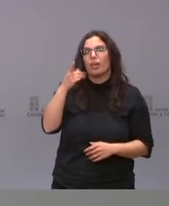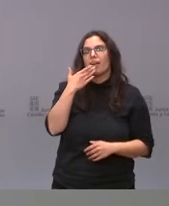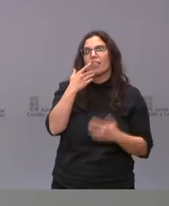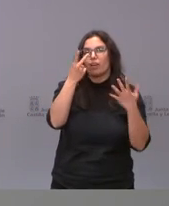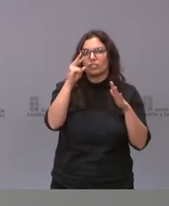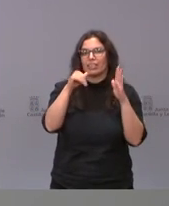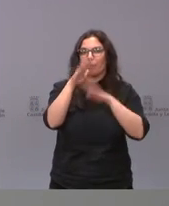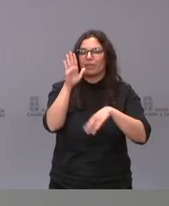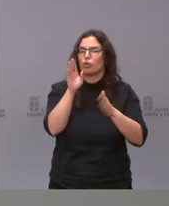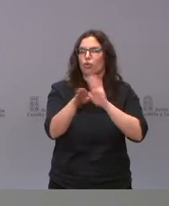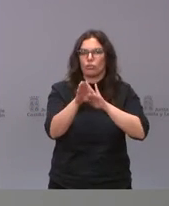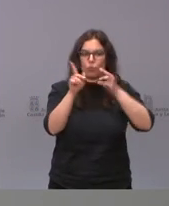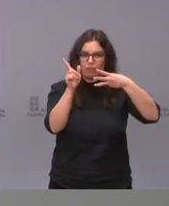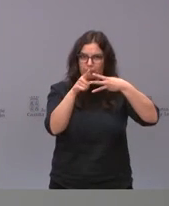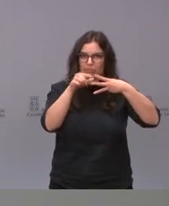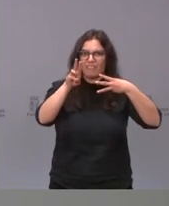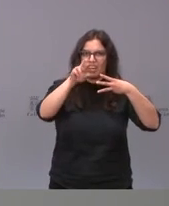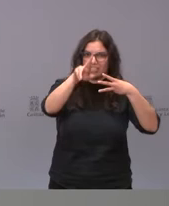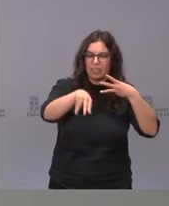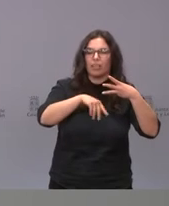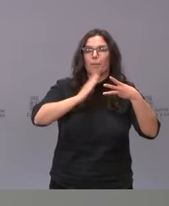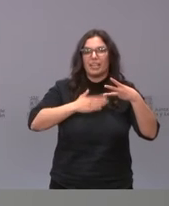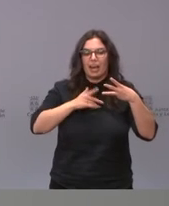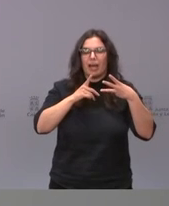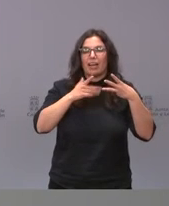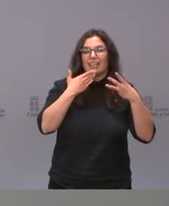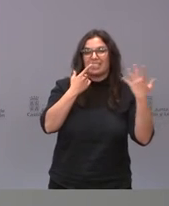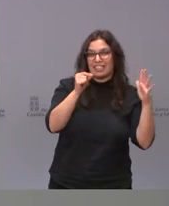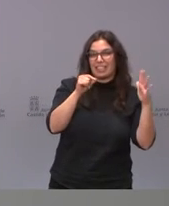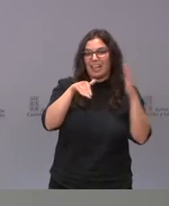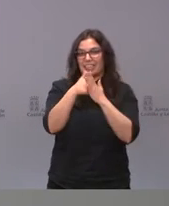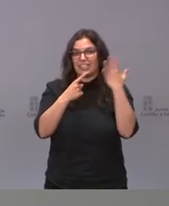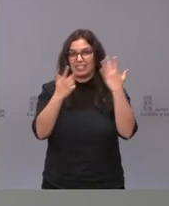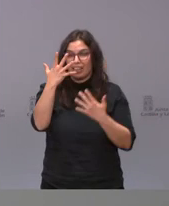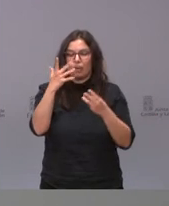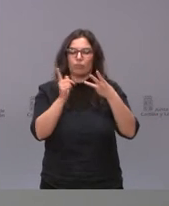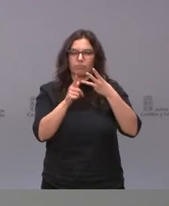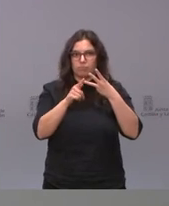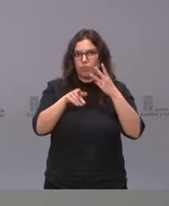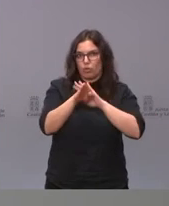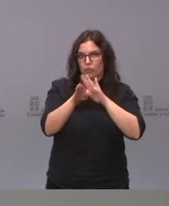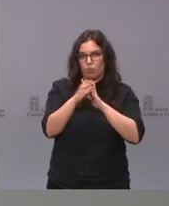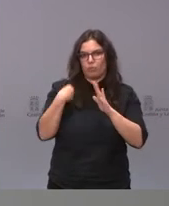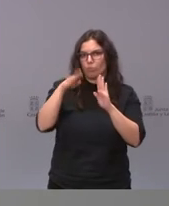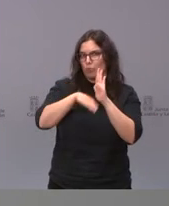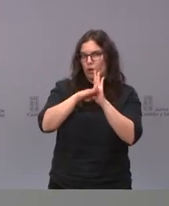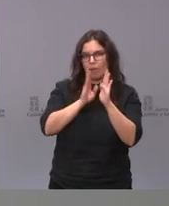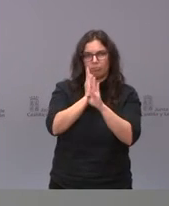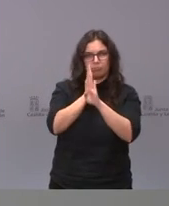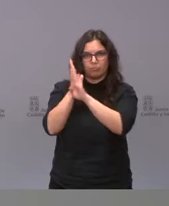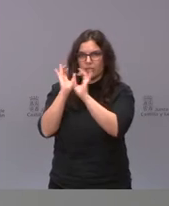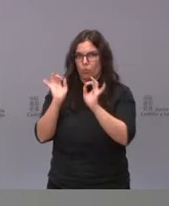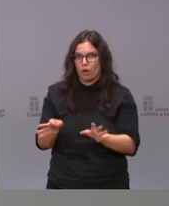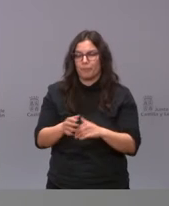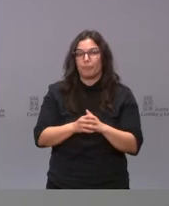años con pfizer mañana recuperamos la vacunación de 60 a 65 años de astrazéneca siguiendo lo programado y lo que